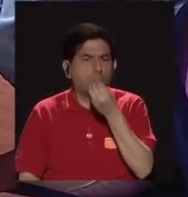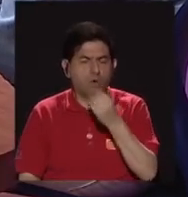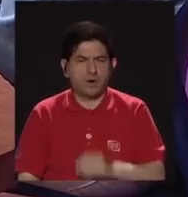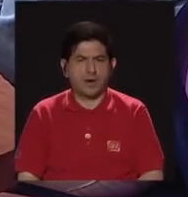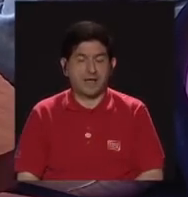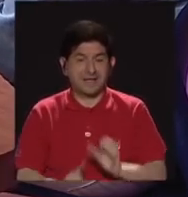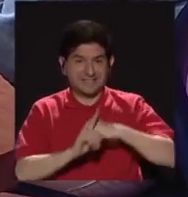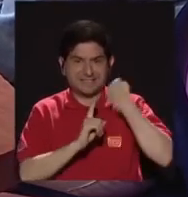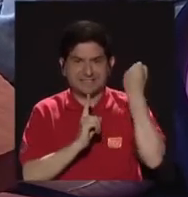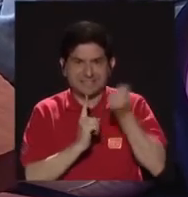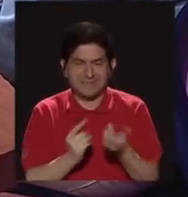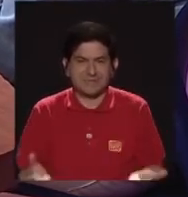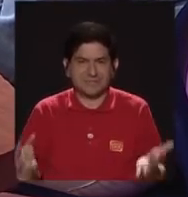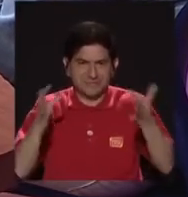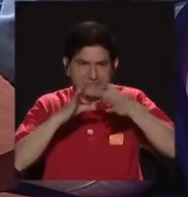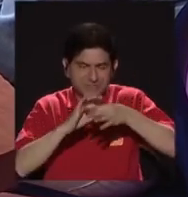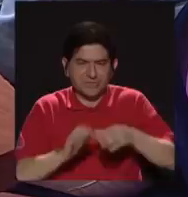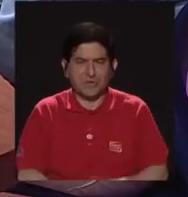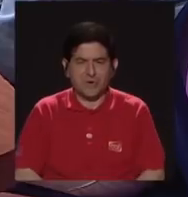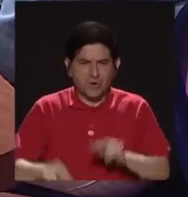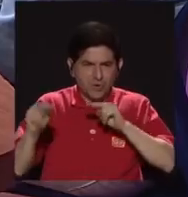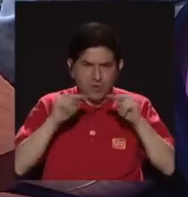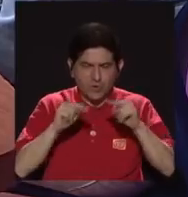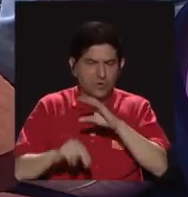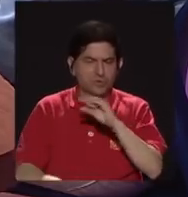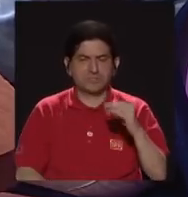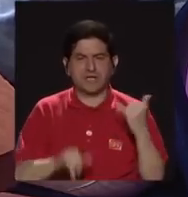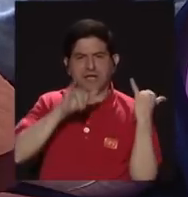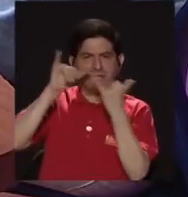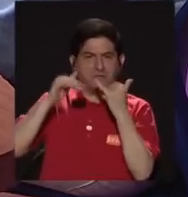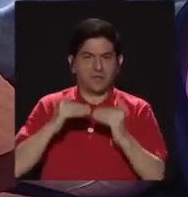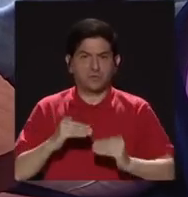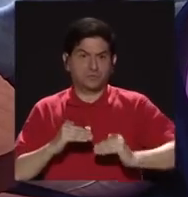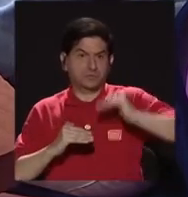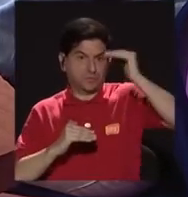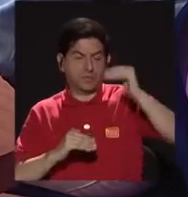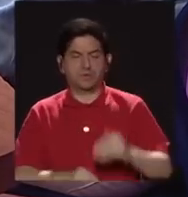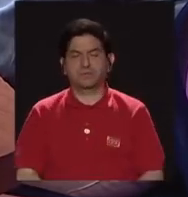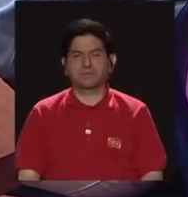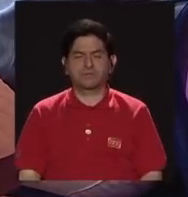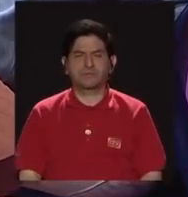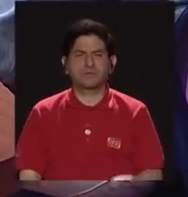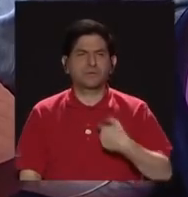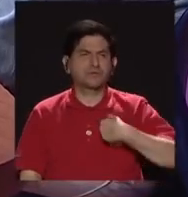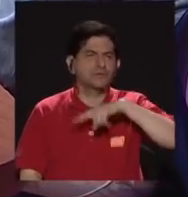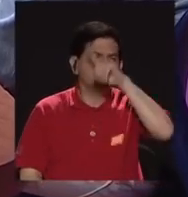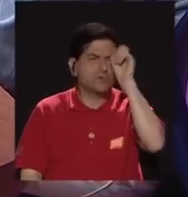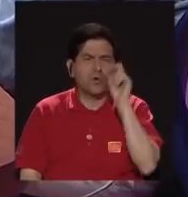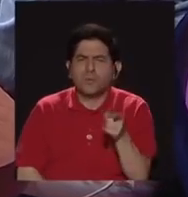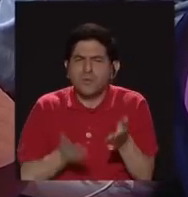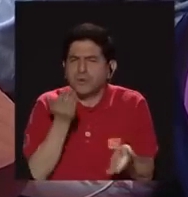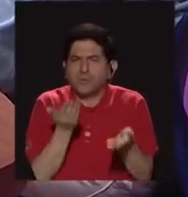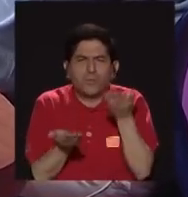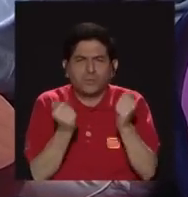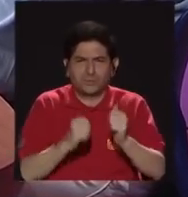sino situaciones que tienen que ver con trata y denuncias mayores. Probablemente, me pregunto, ¿verdad?